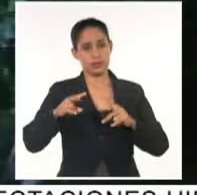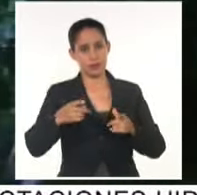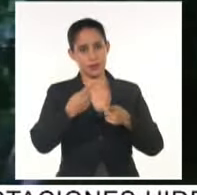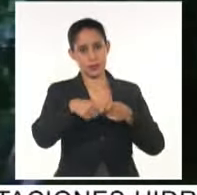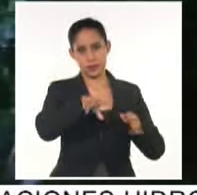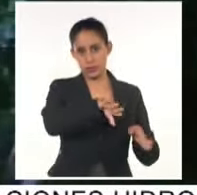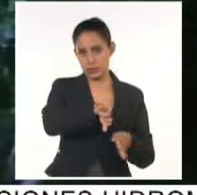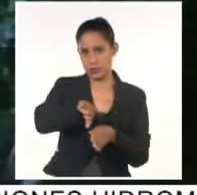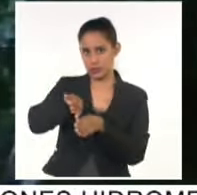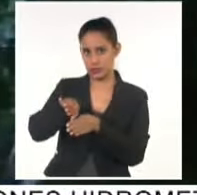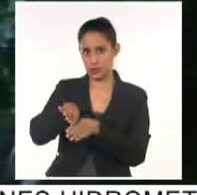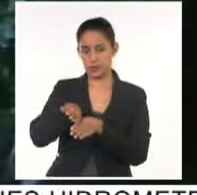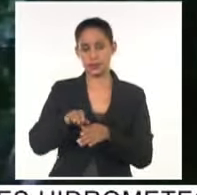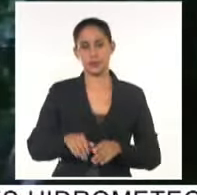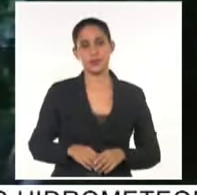noticiero estelar de la Televisión Cubana. Buenas noches.